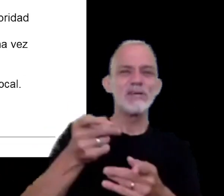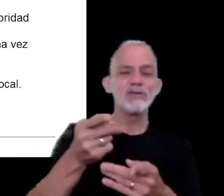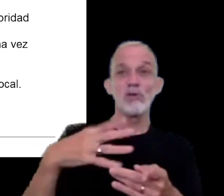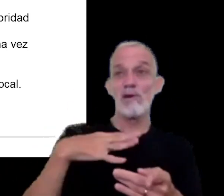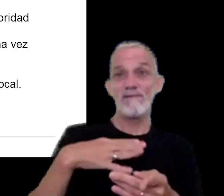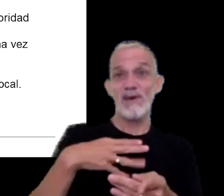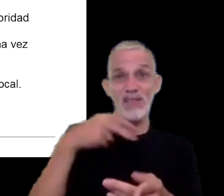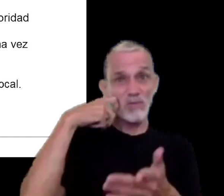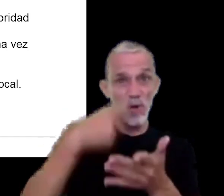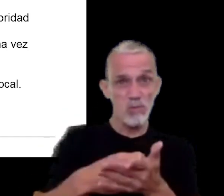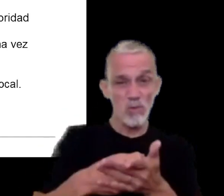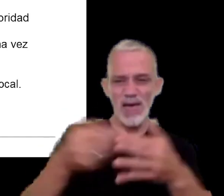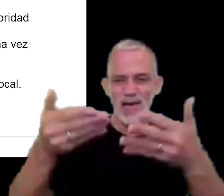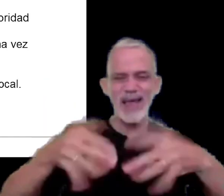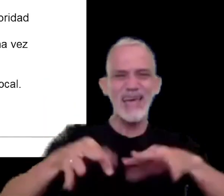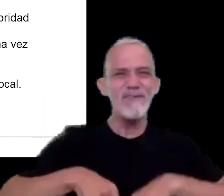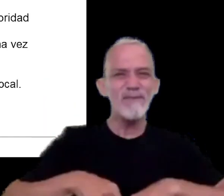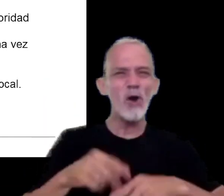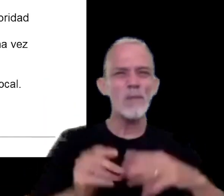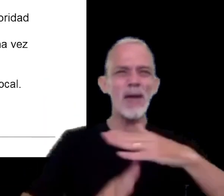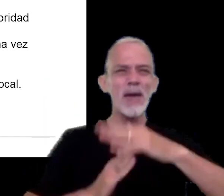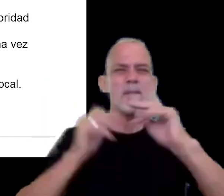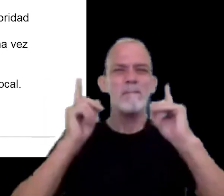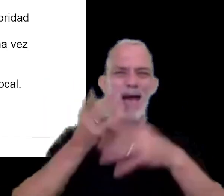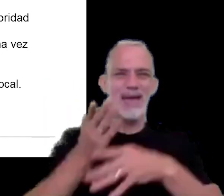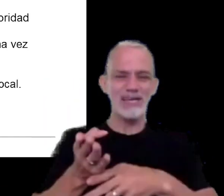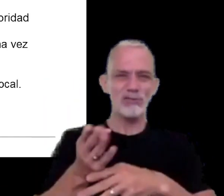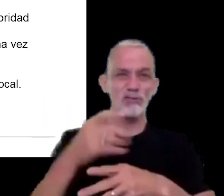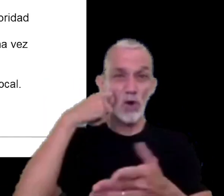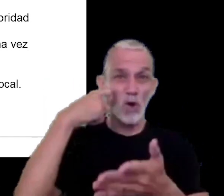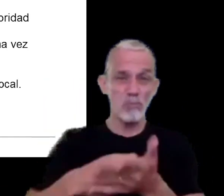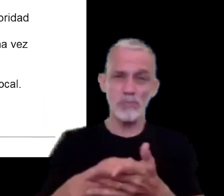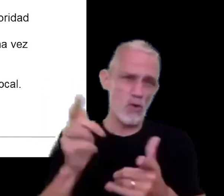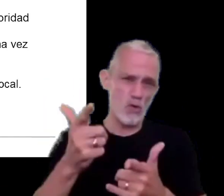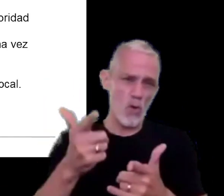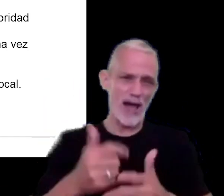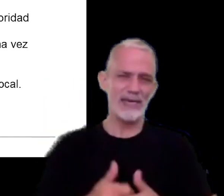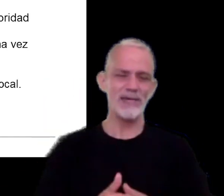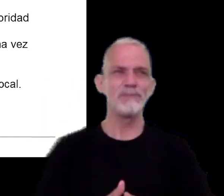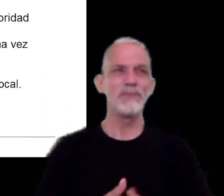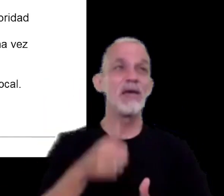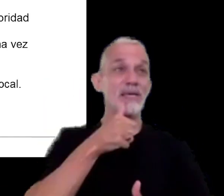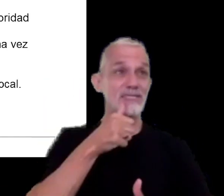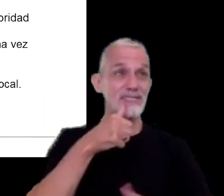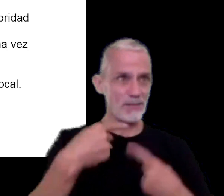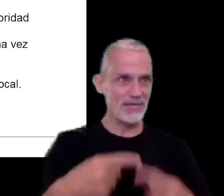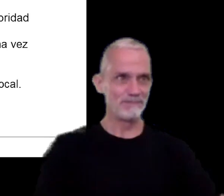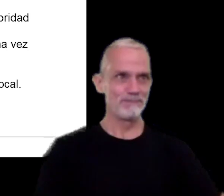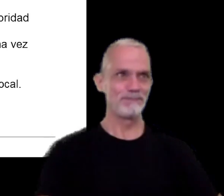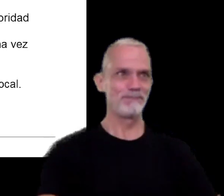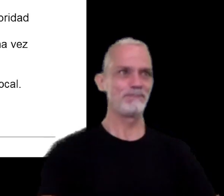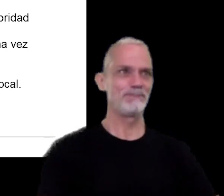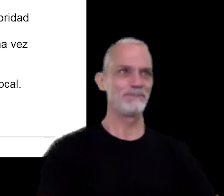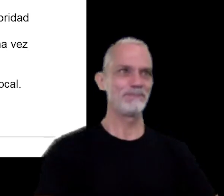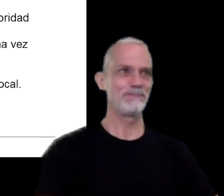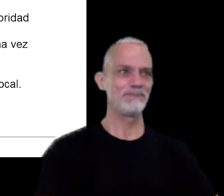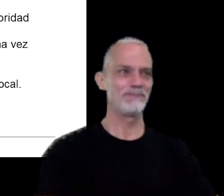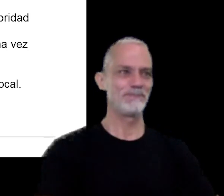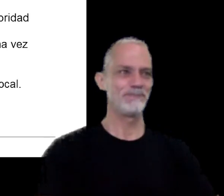presentación o por el incumplimiento de informes maestros con